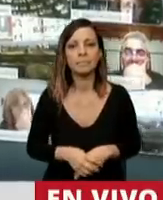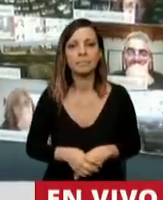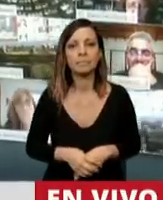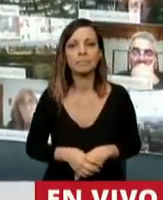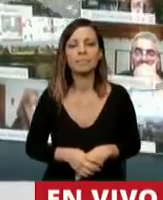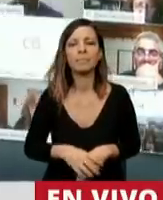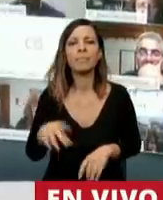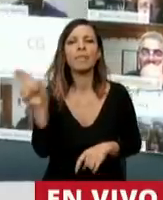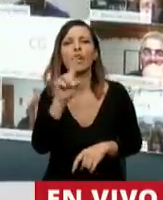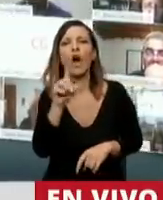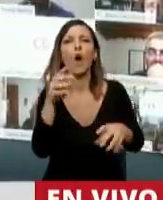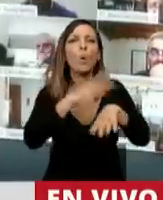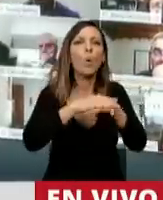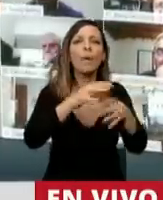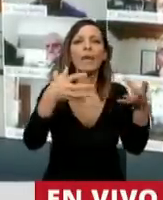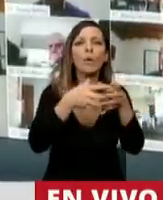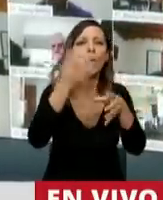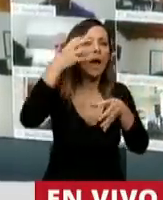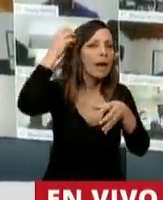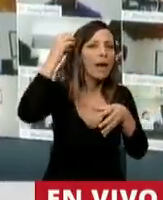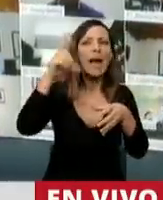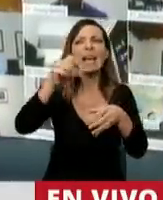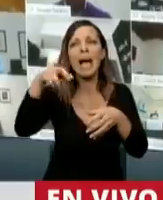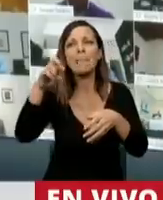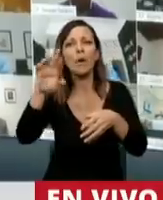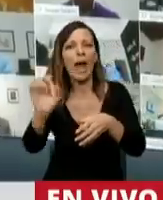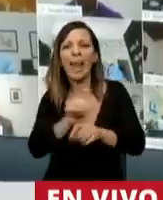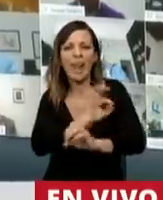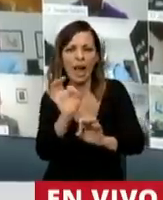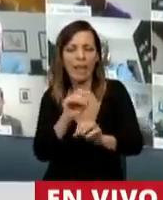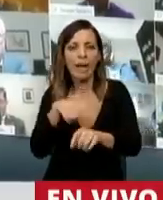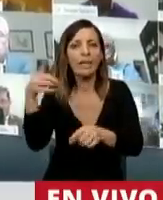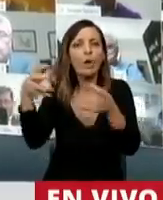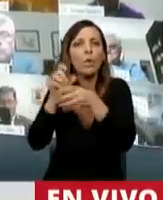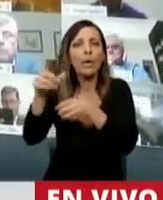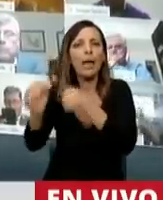No el movimiento Evita, Campos, nada. Greylock. La Greylock.